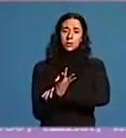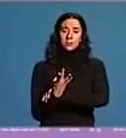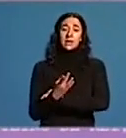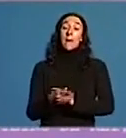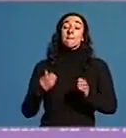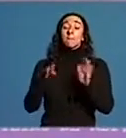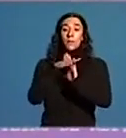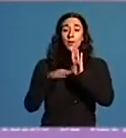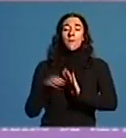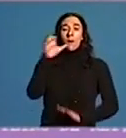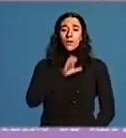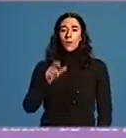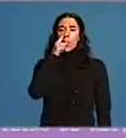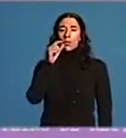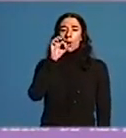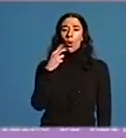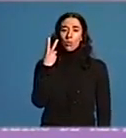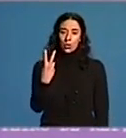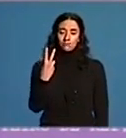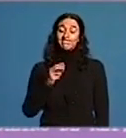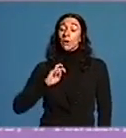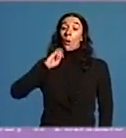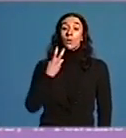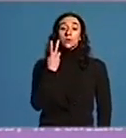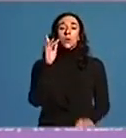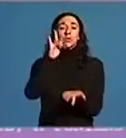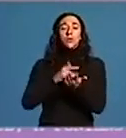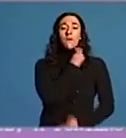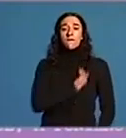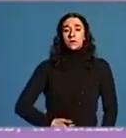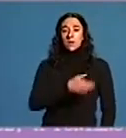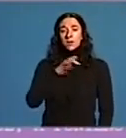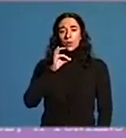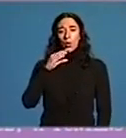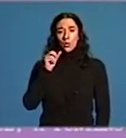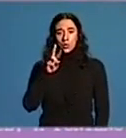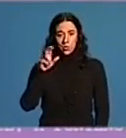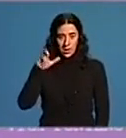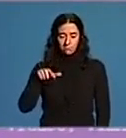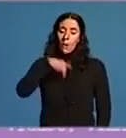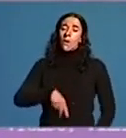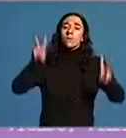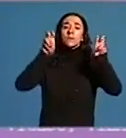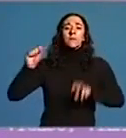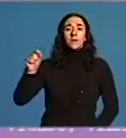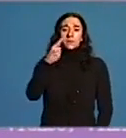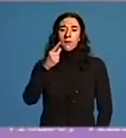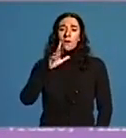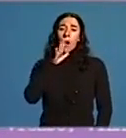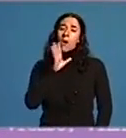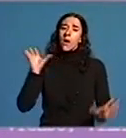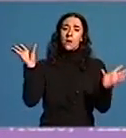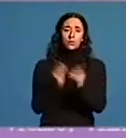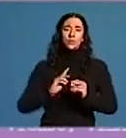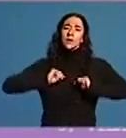europeo Lugodous. As outros dous situaránse nos Consellos da Fonsagrada e do Courel. No programa de hoxe ocuparemos deste